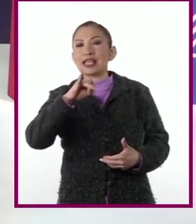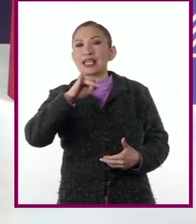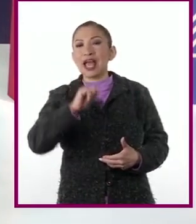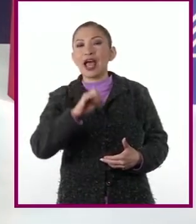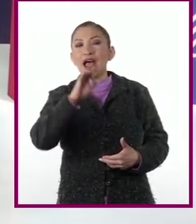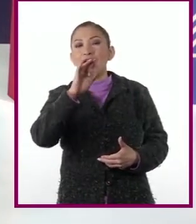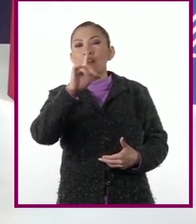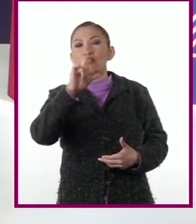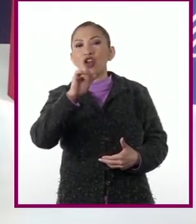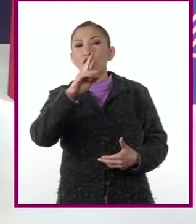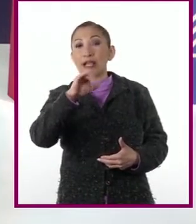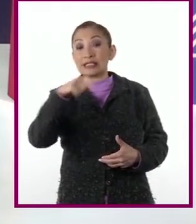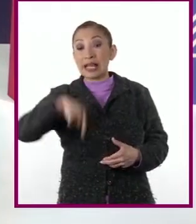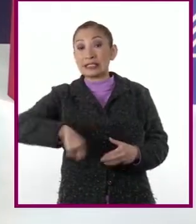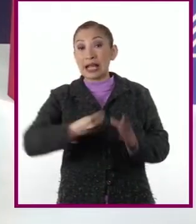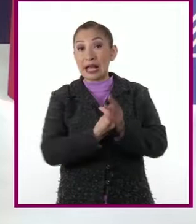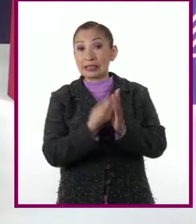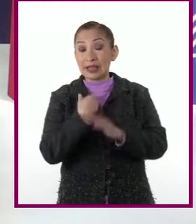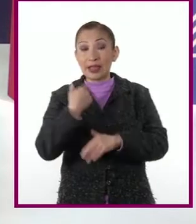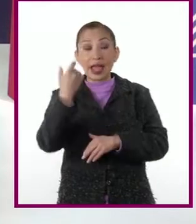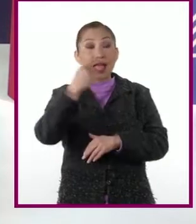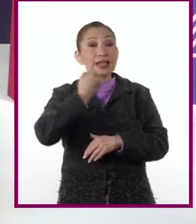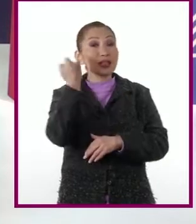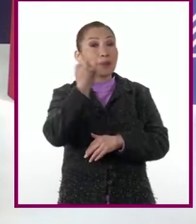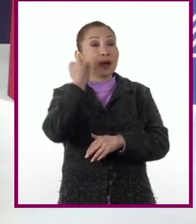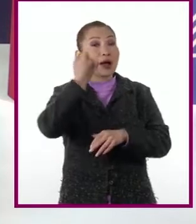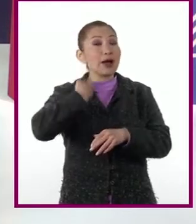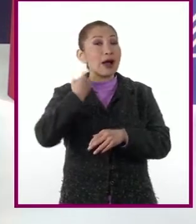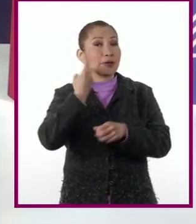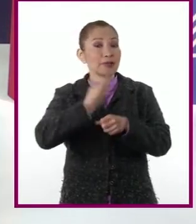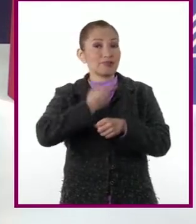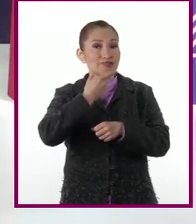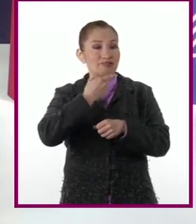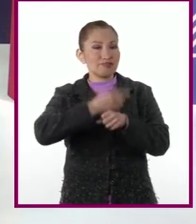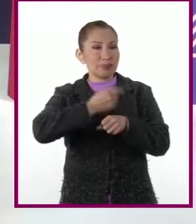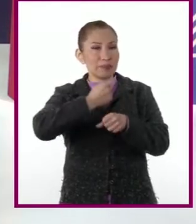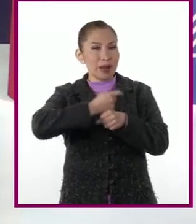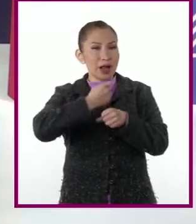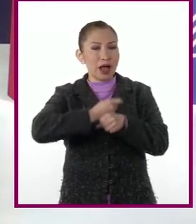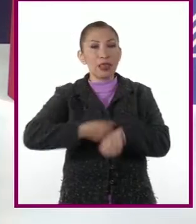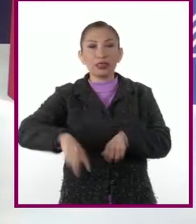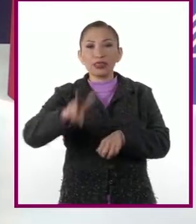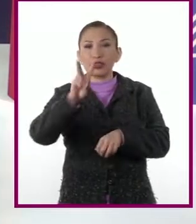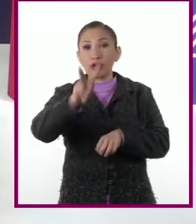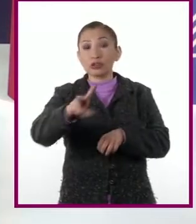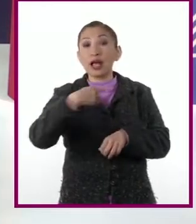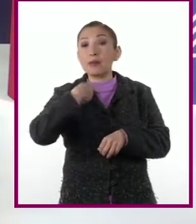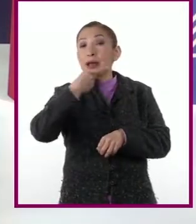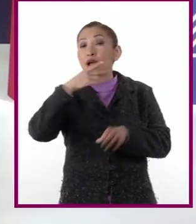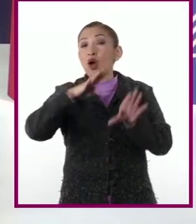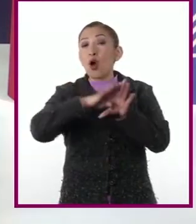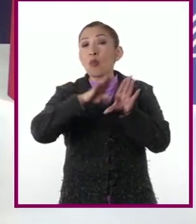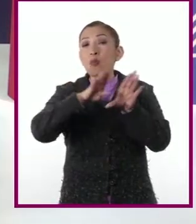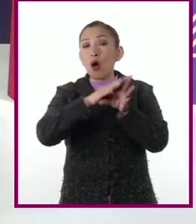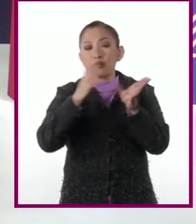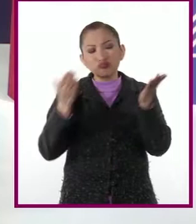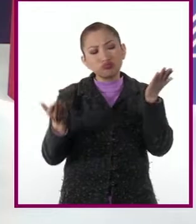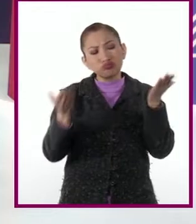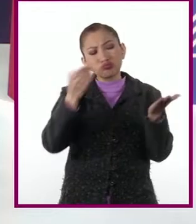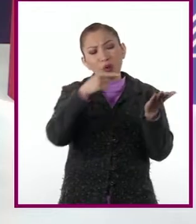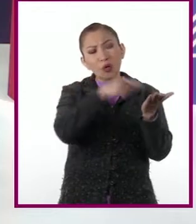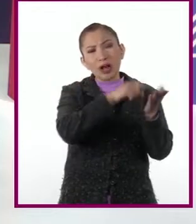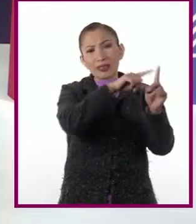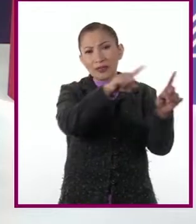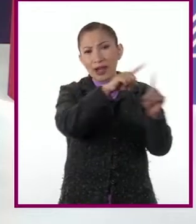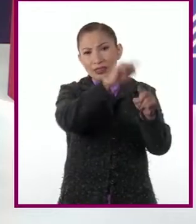y esta es una sesión más de Lengua Materna 2. En esta ocasión hablaremos sobre cómo poder comparar una